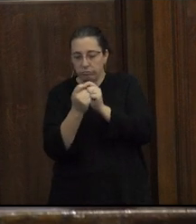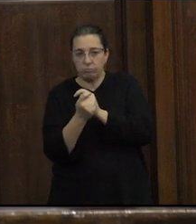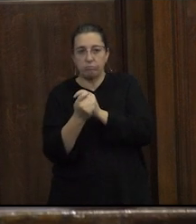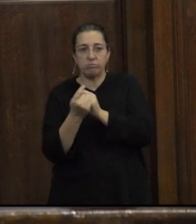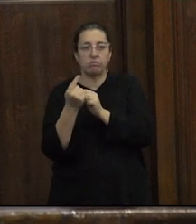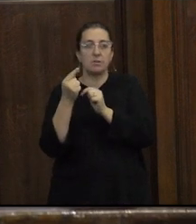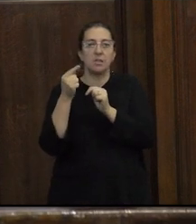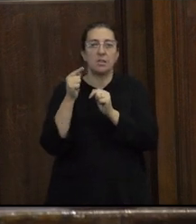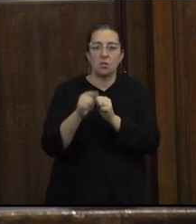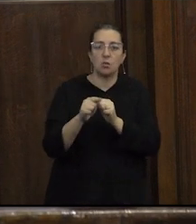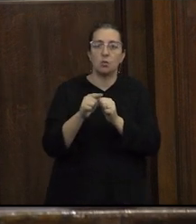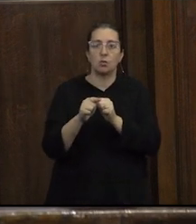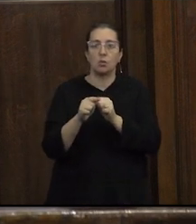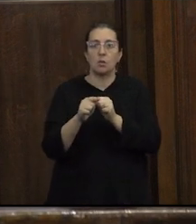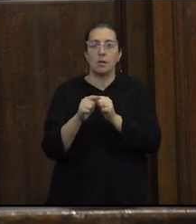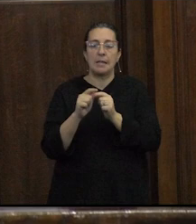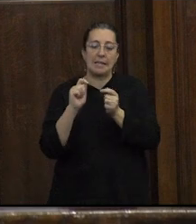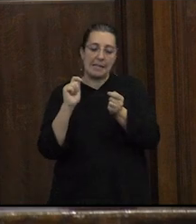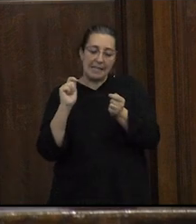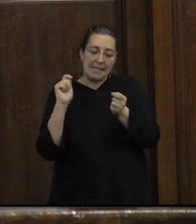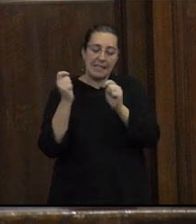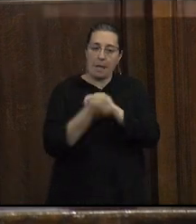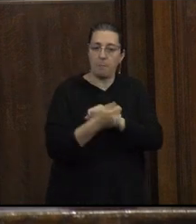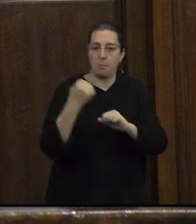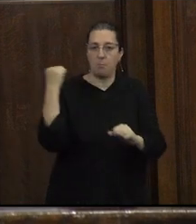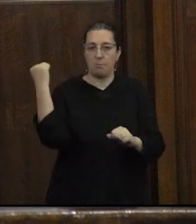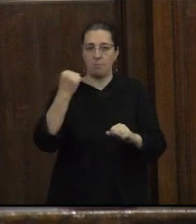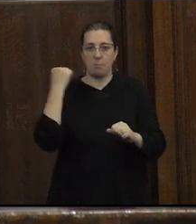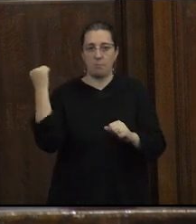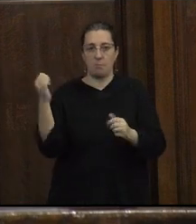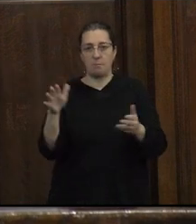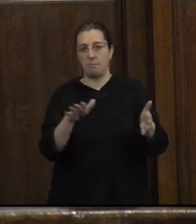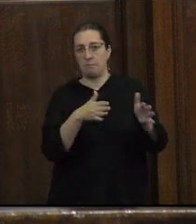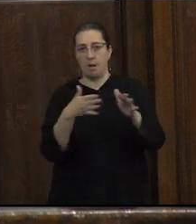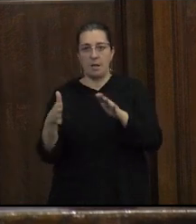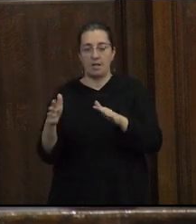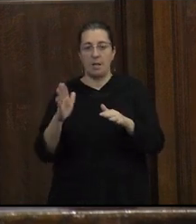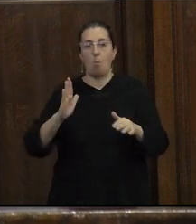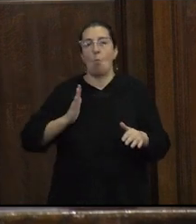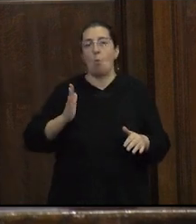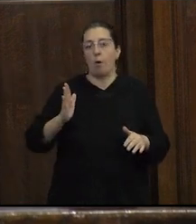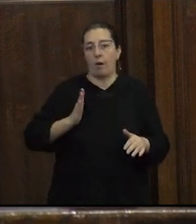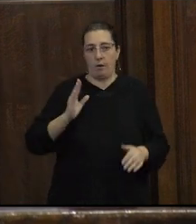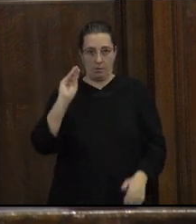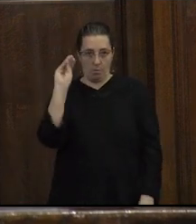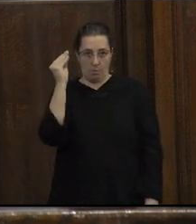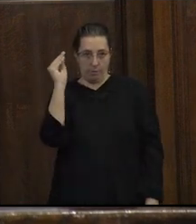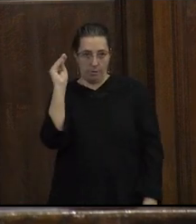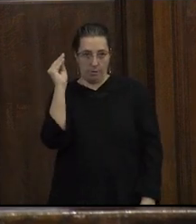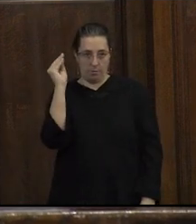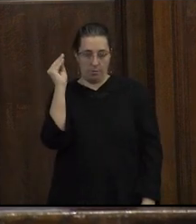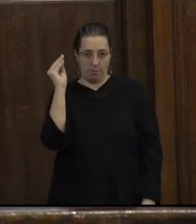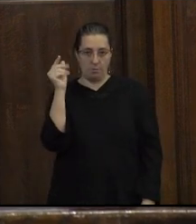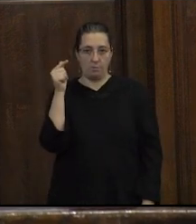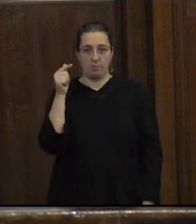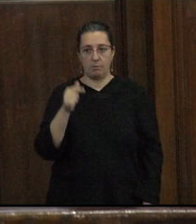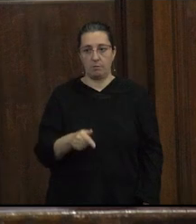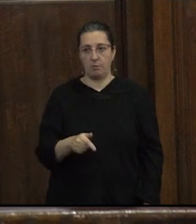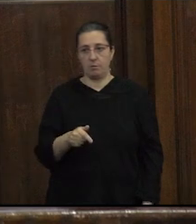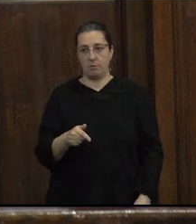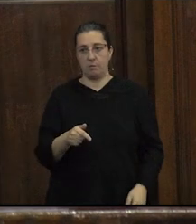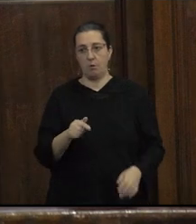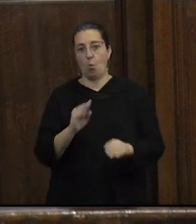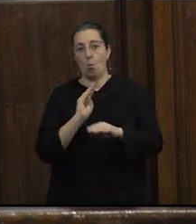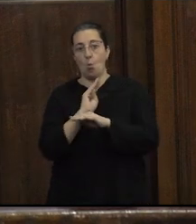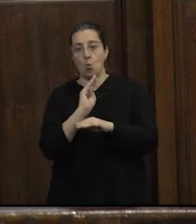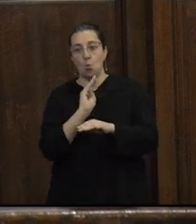matices es que los cambios más relevantes parecen haberse operado entre las mujeres jóvenes lo cual se lee como que la